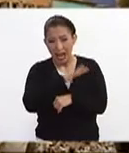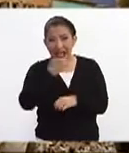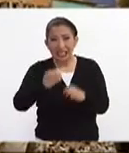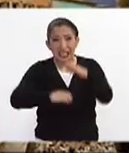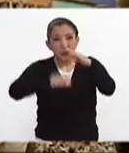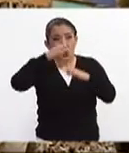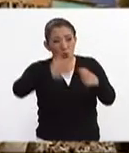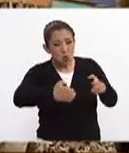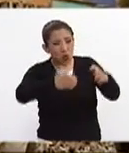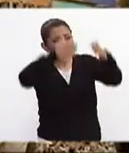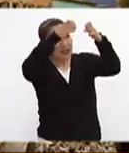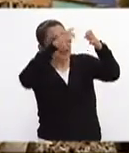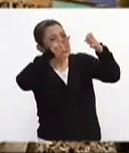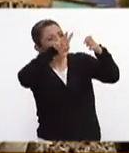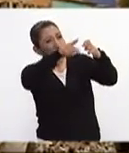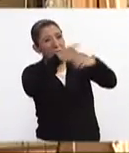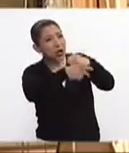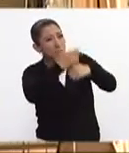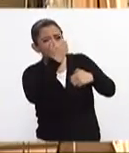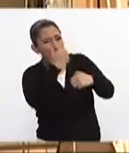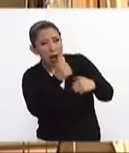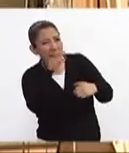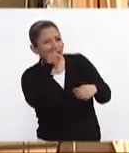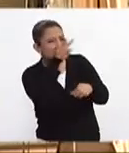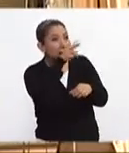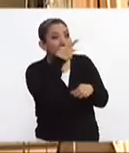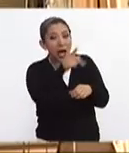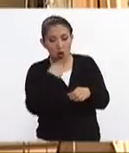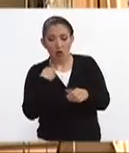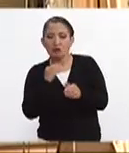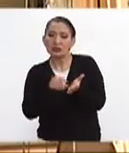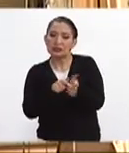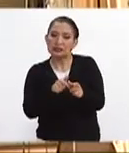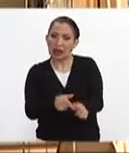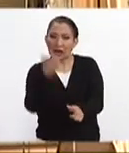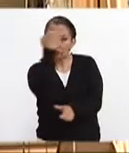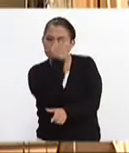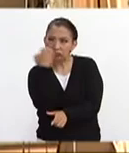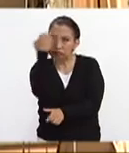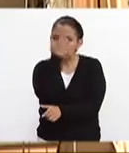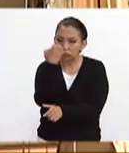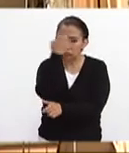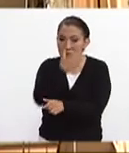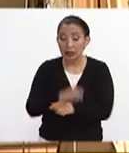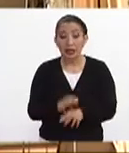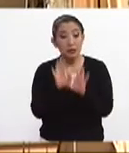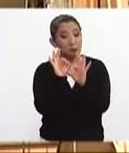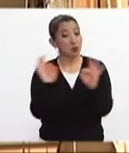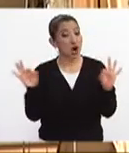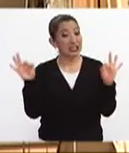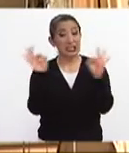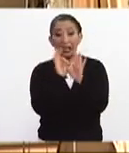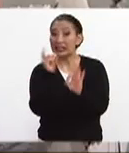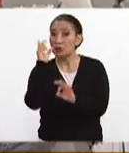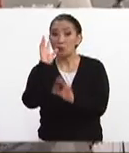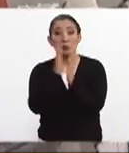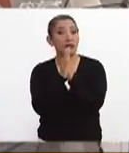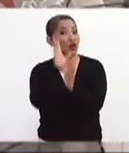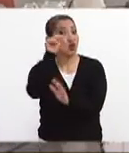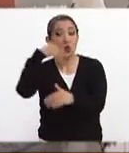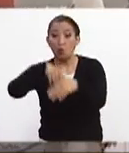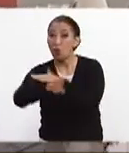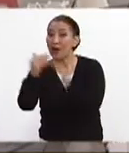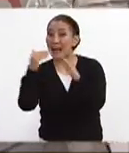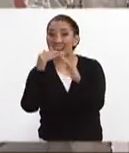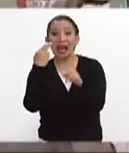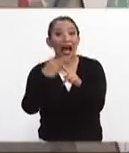estructuras no representan un riesgo, sin embargo, está la inspección. Así es, Pati. Es muy importante que no regresen a sus casas hasta